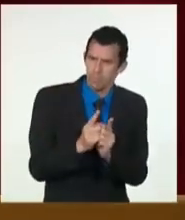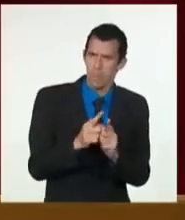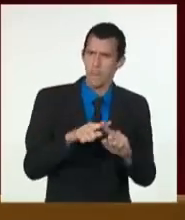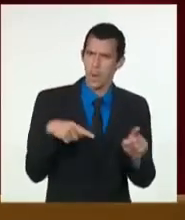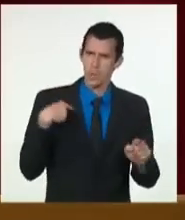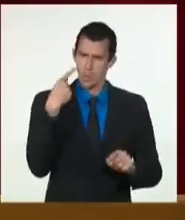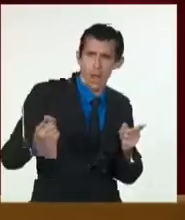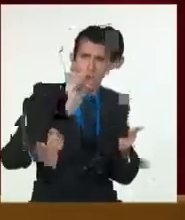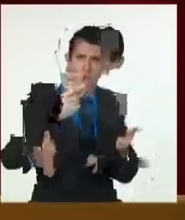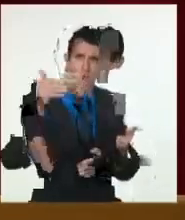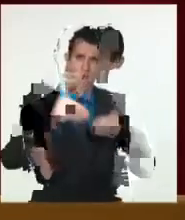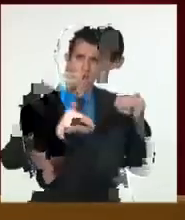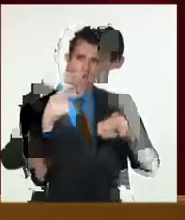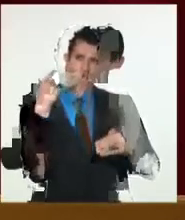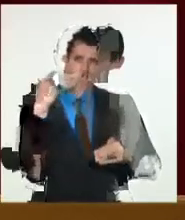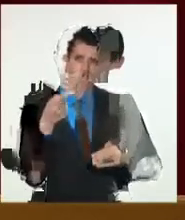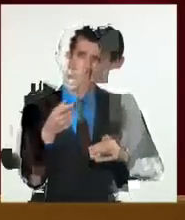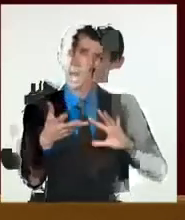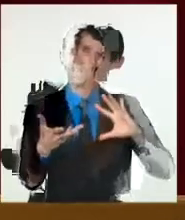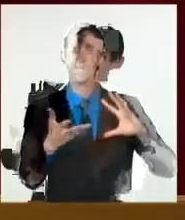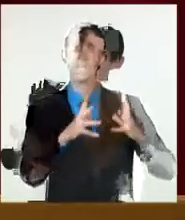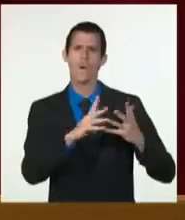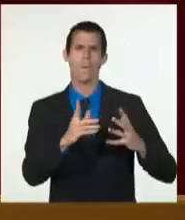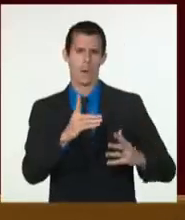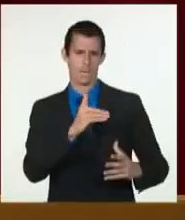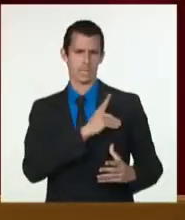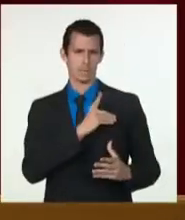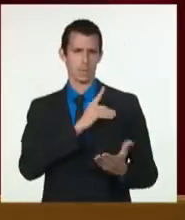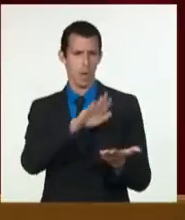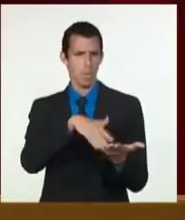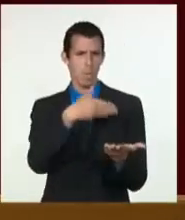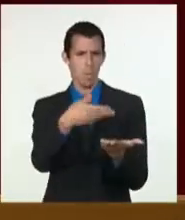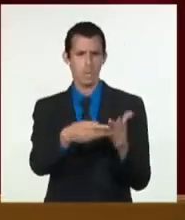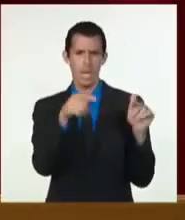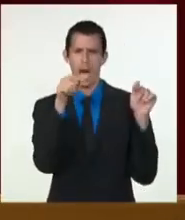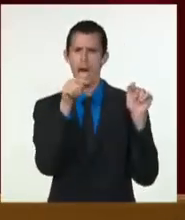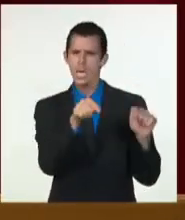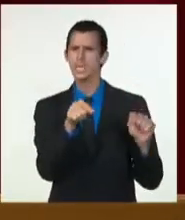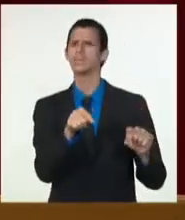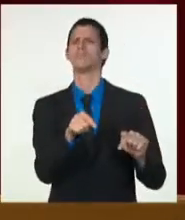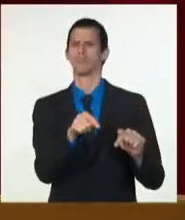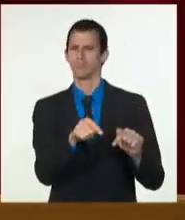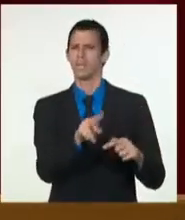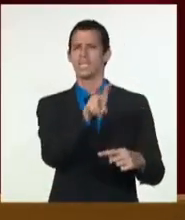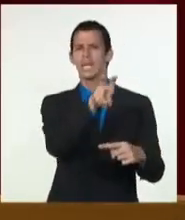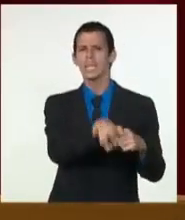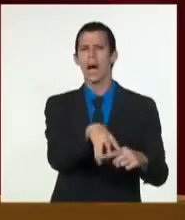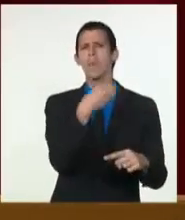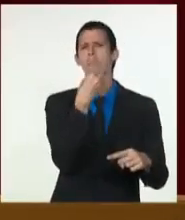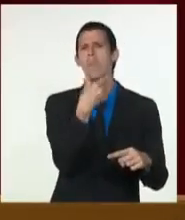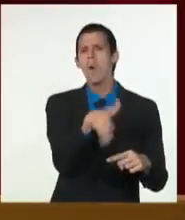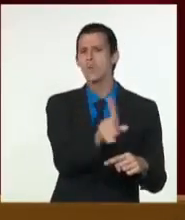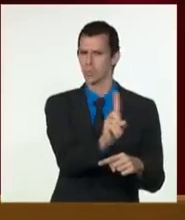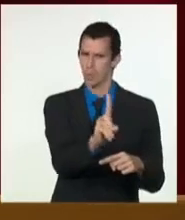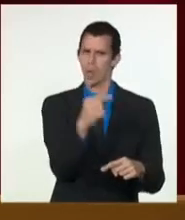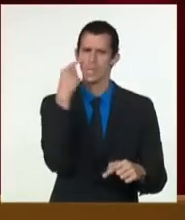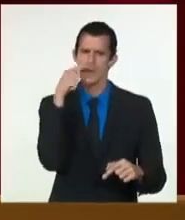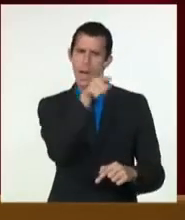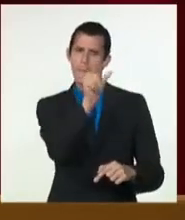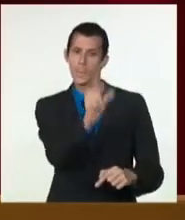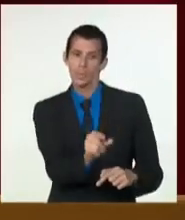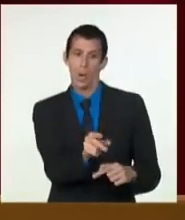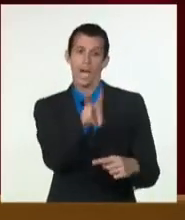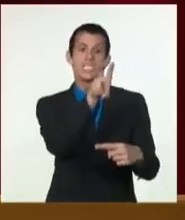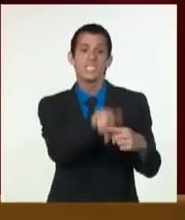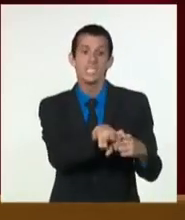sentí que ha mejorado el vínculo de las diputadas y los diputados con la población, es decir, con los electores